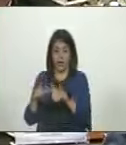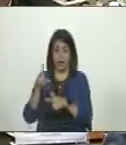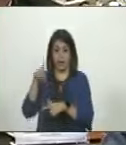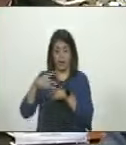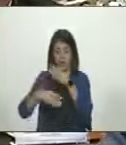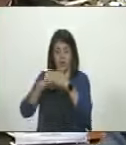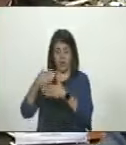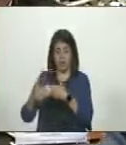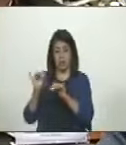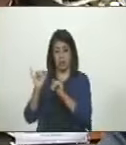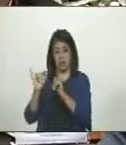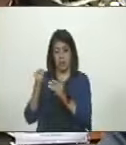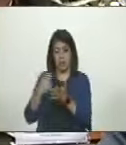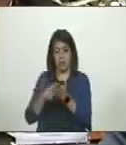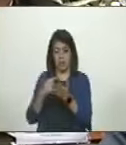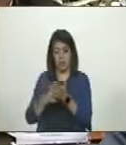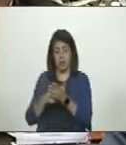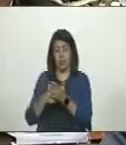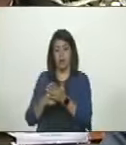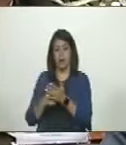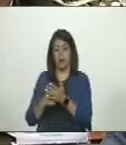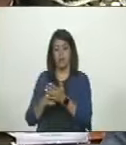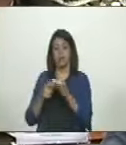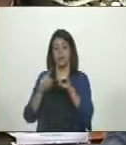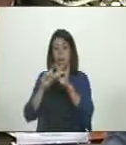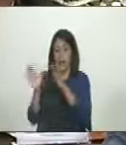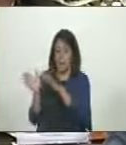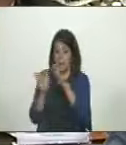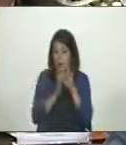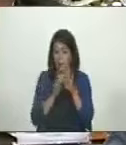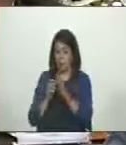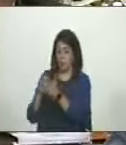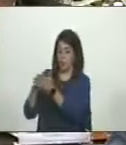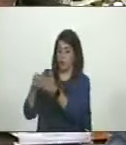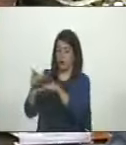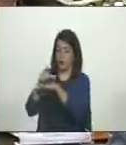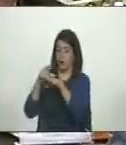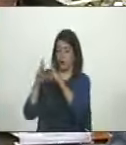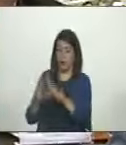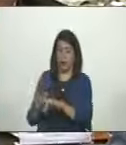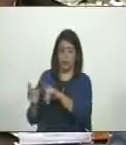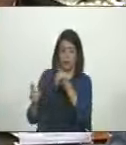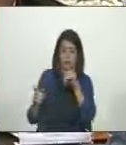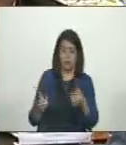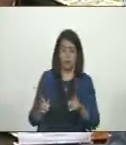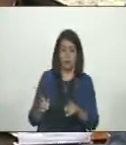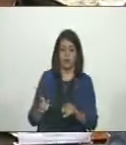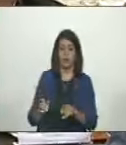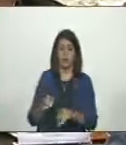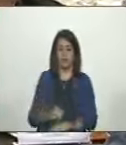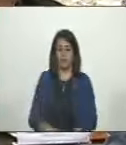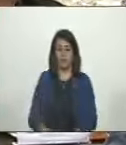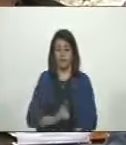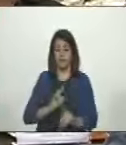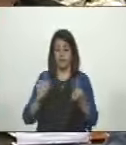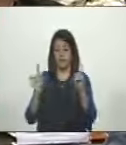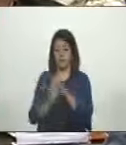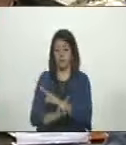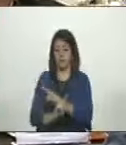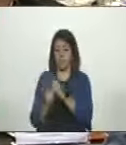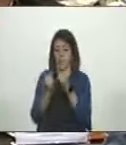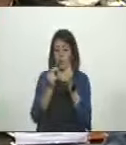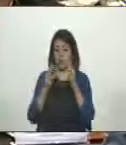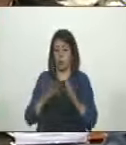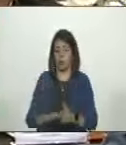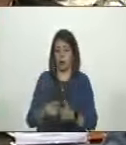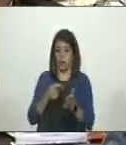también generen sus recursos aparte del situado constitucional, que es un esfuerzo que estamos haciendo nosotros para dar un viraje de la